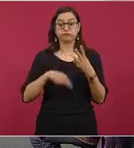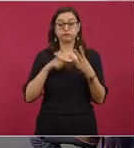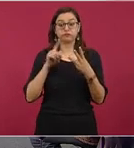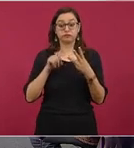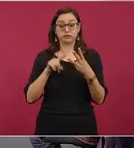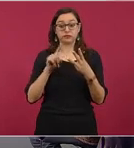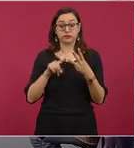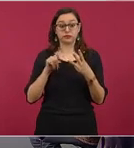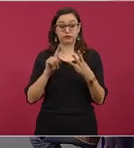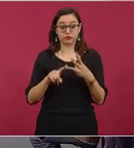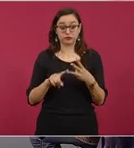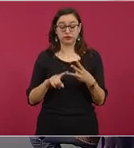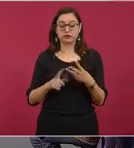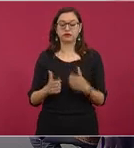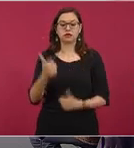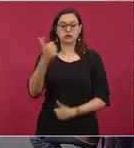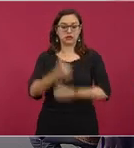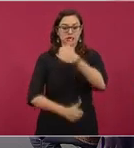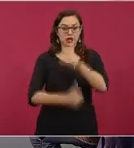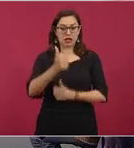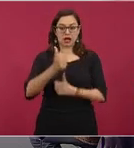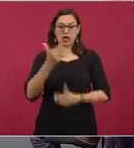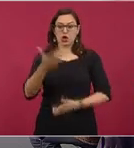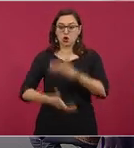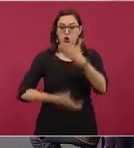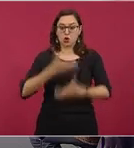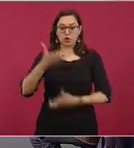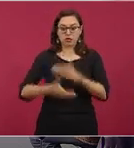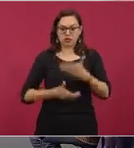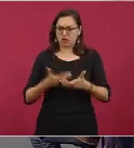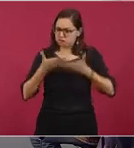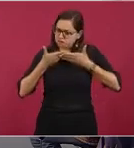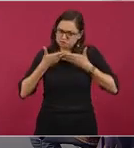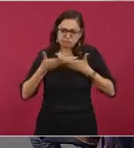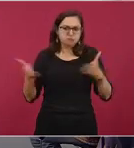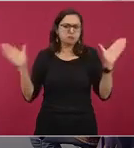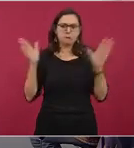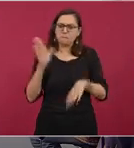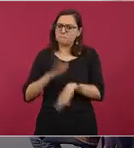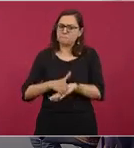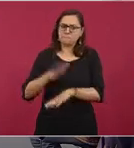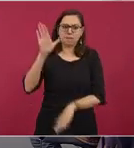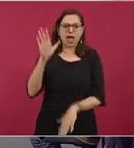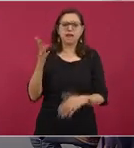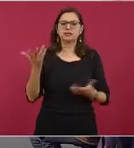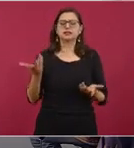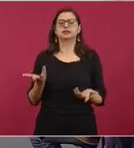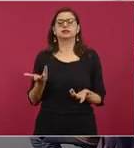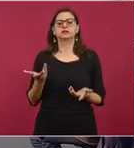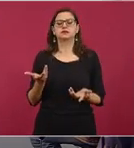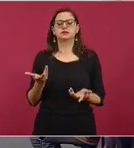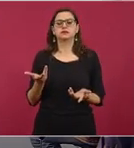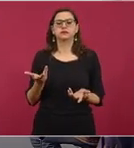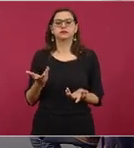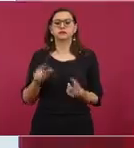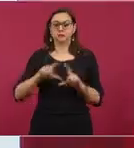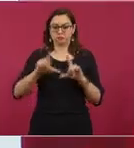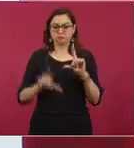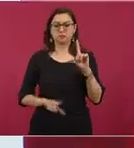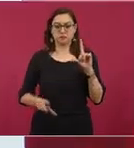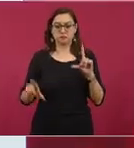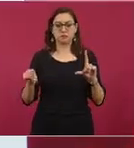apertura comercial que no la descartamos porque todavía México